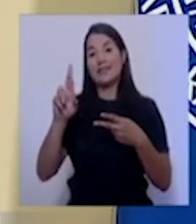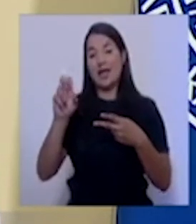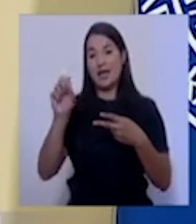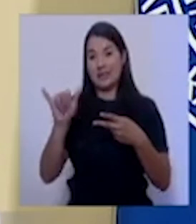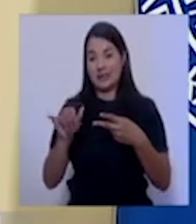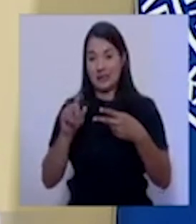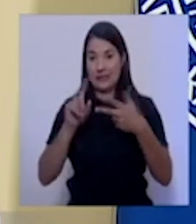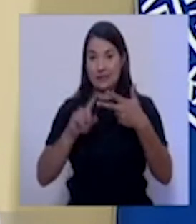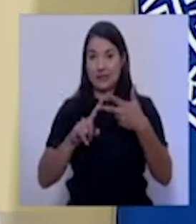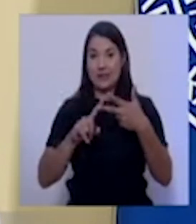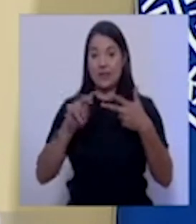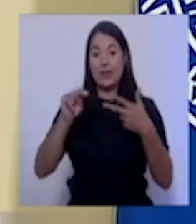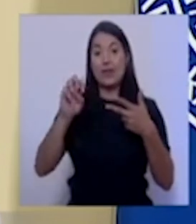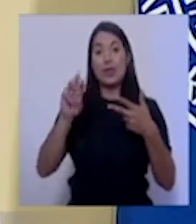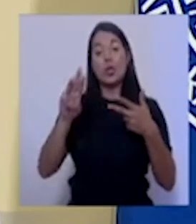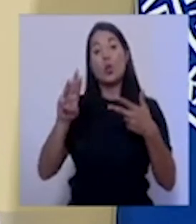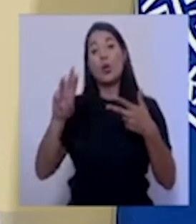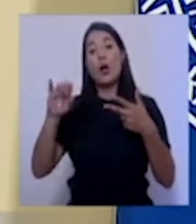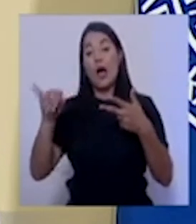Tercero, New Hampshire.